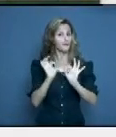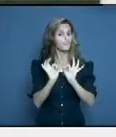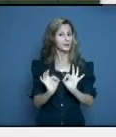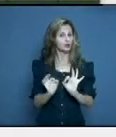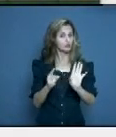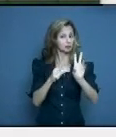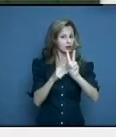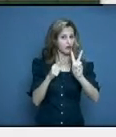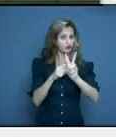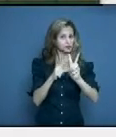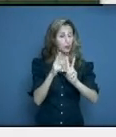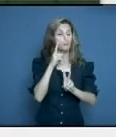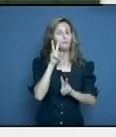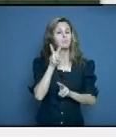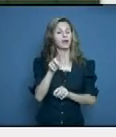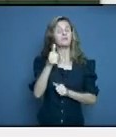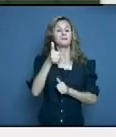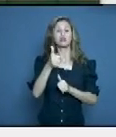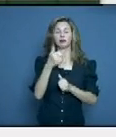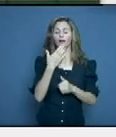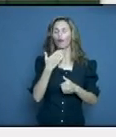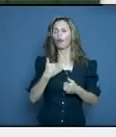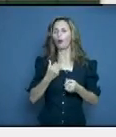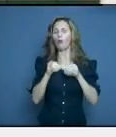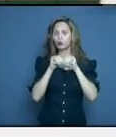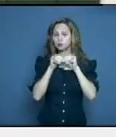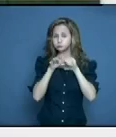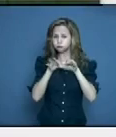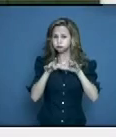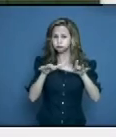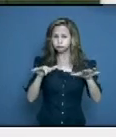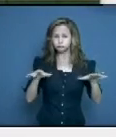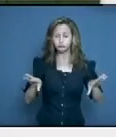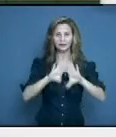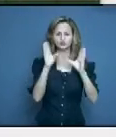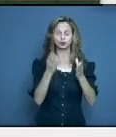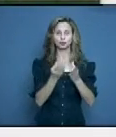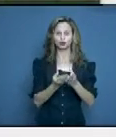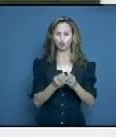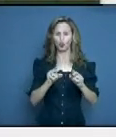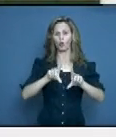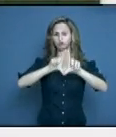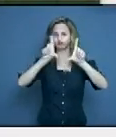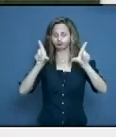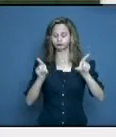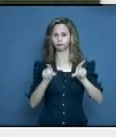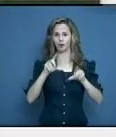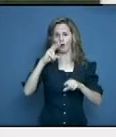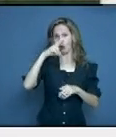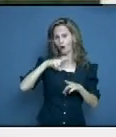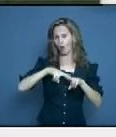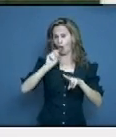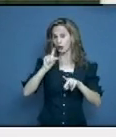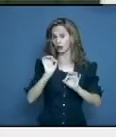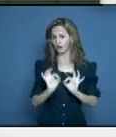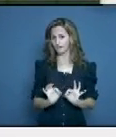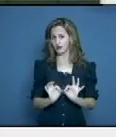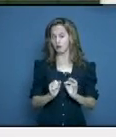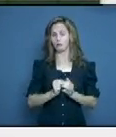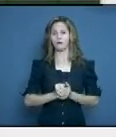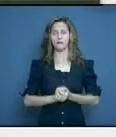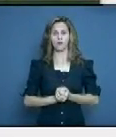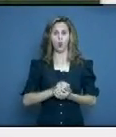que pueda ver la diseminación que tiene la enfermedad por toda la provincia. Y yo lo decía, hay algunos